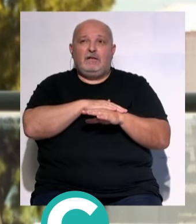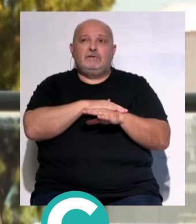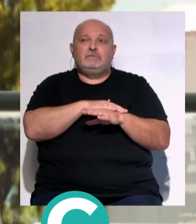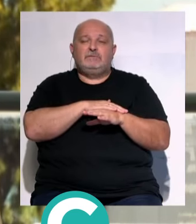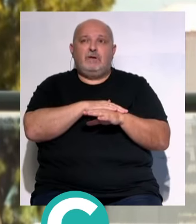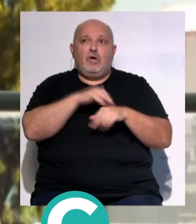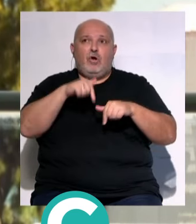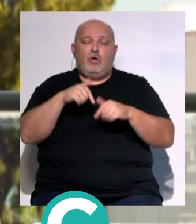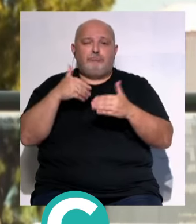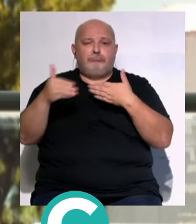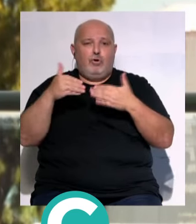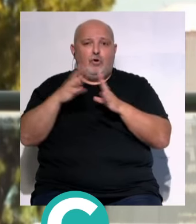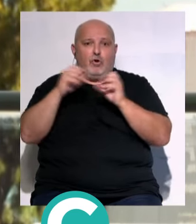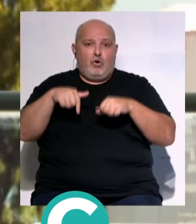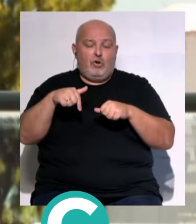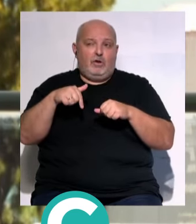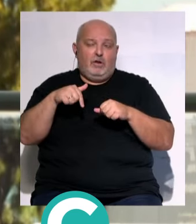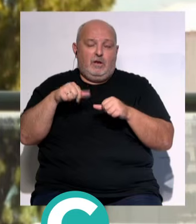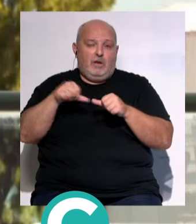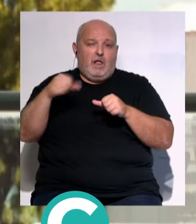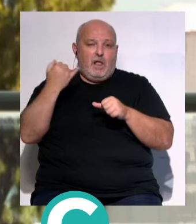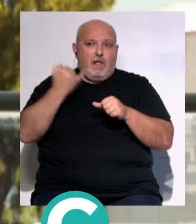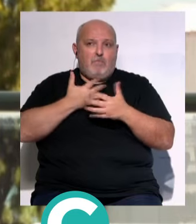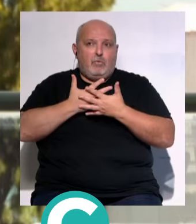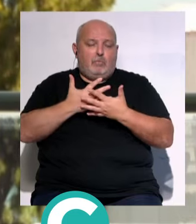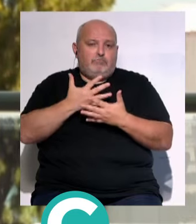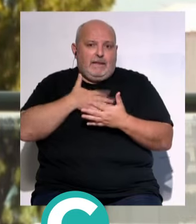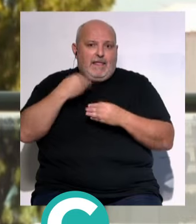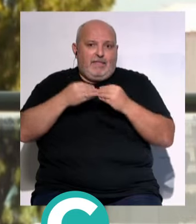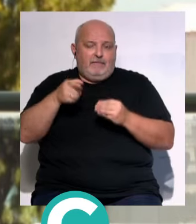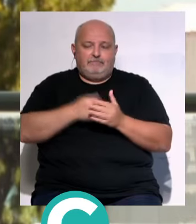...hoy nos ponemos de acuerdo... ...porque además todos tenemos la misma voluntad.